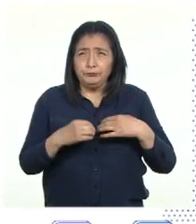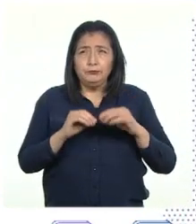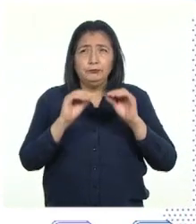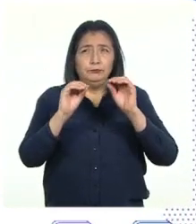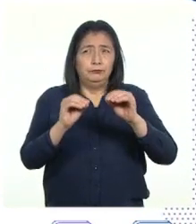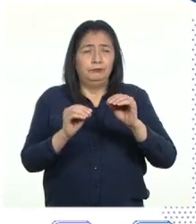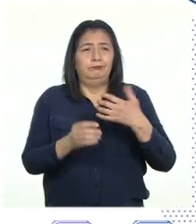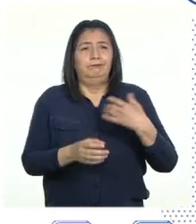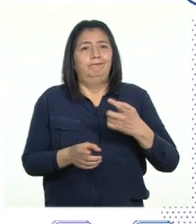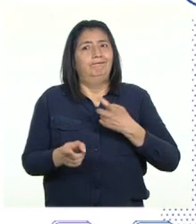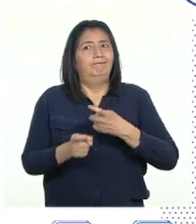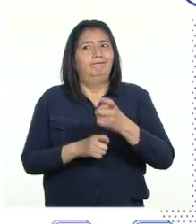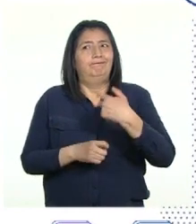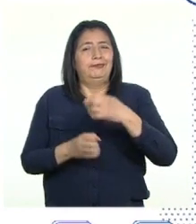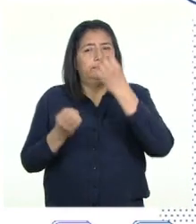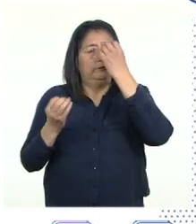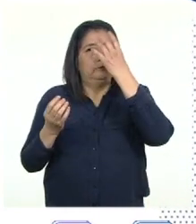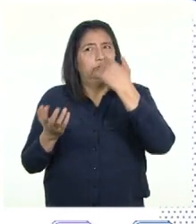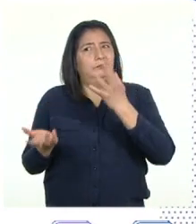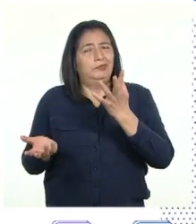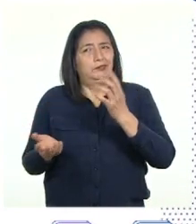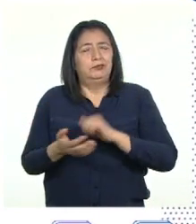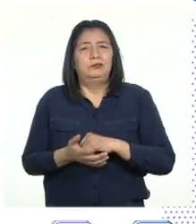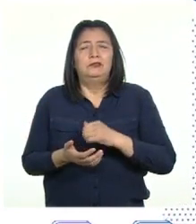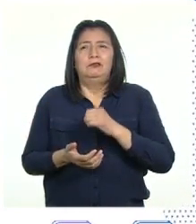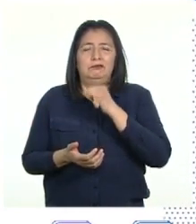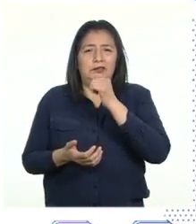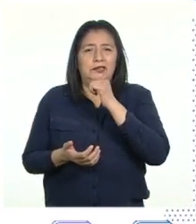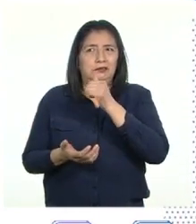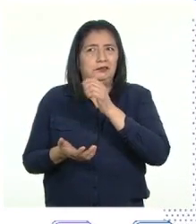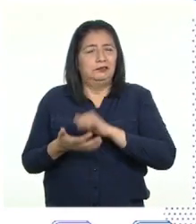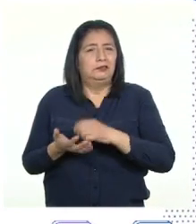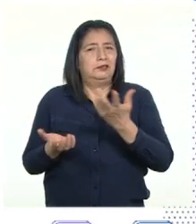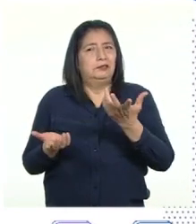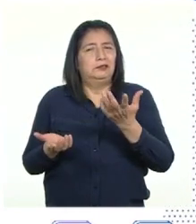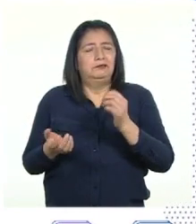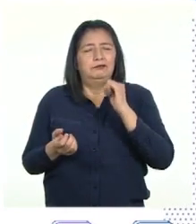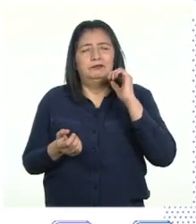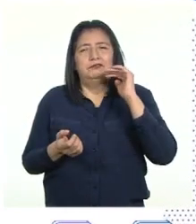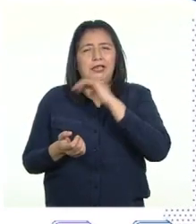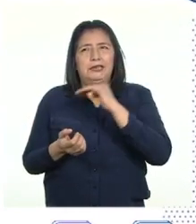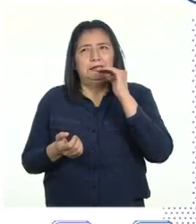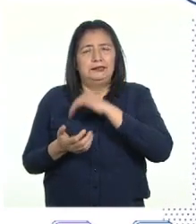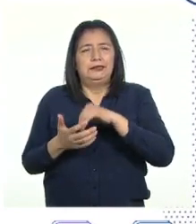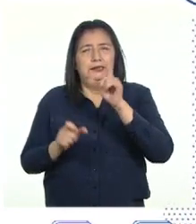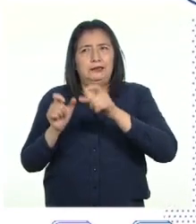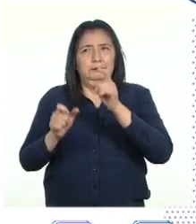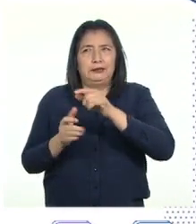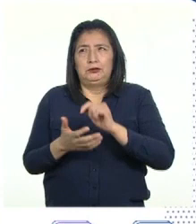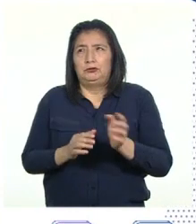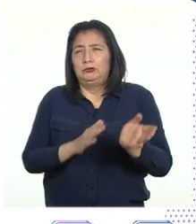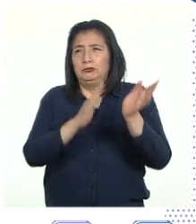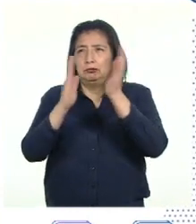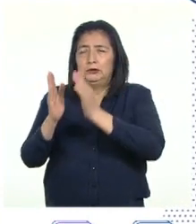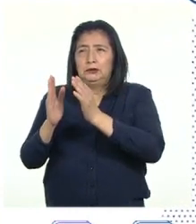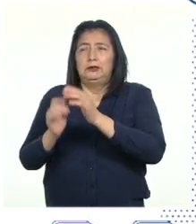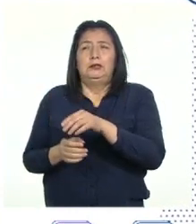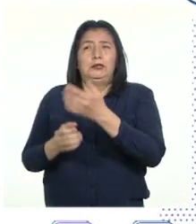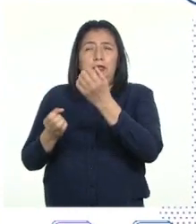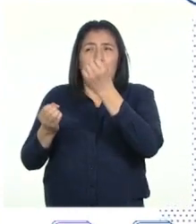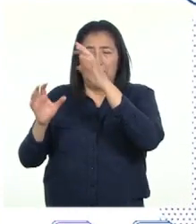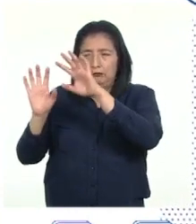efectos que producen la información falsa en las personas En fuentes de información Escribí